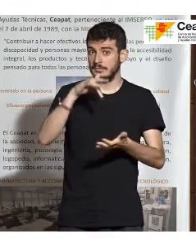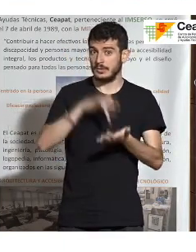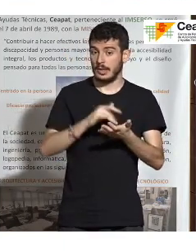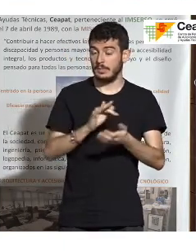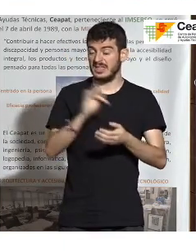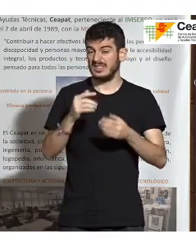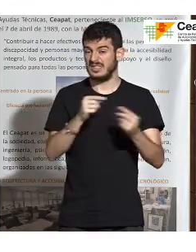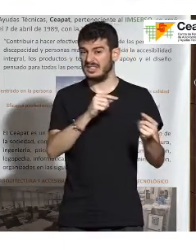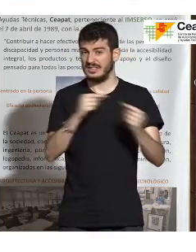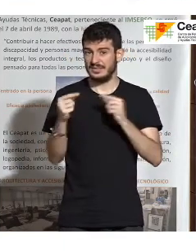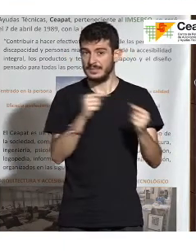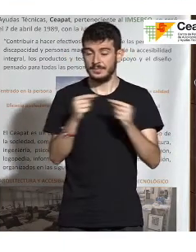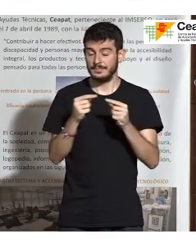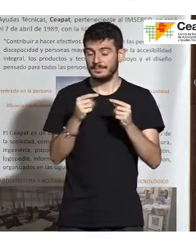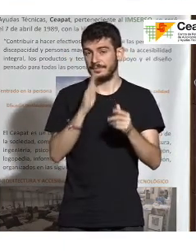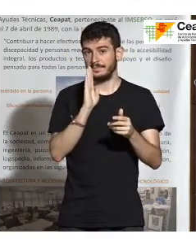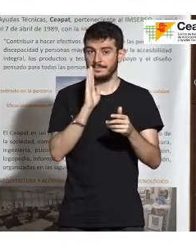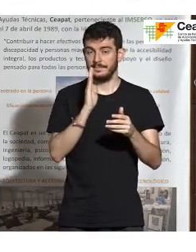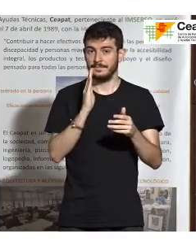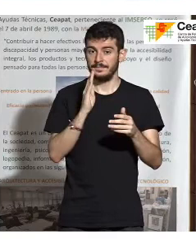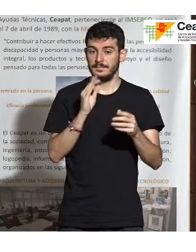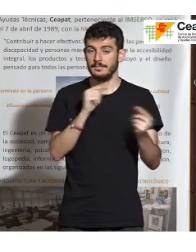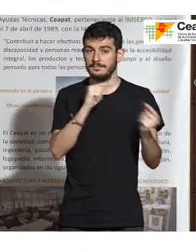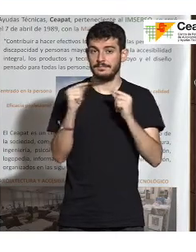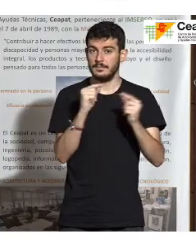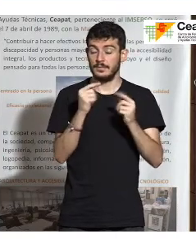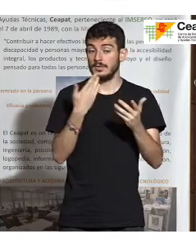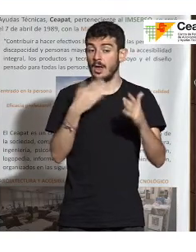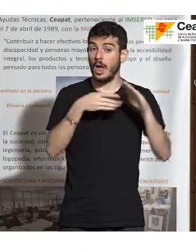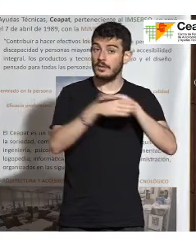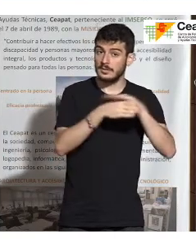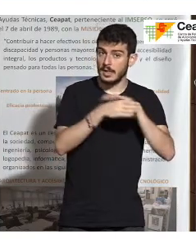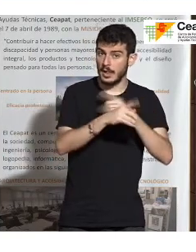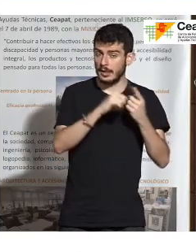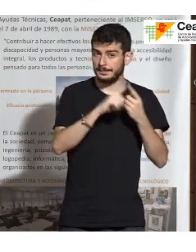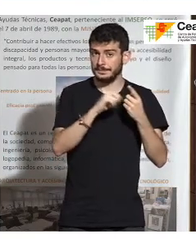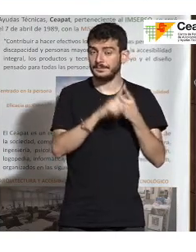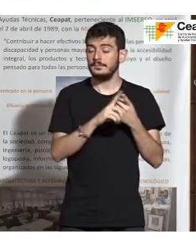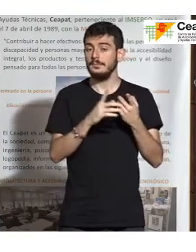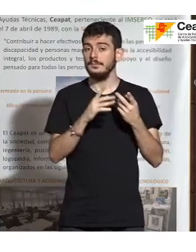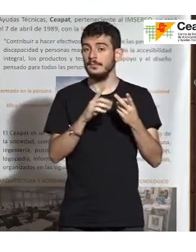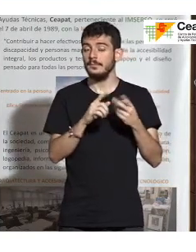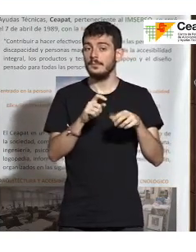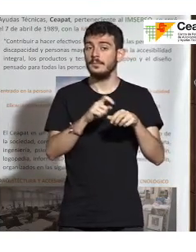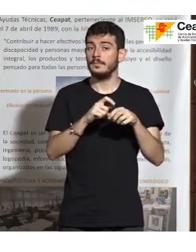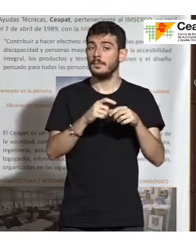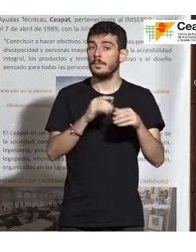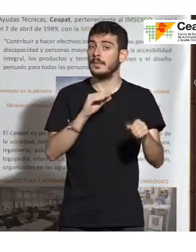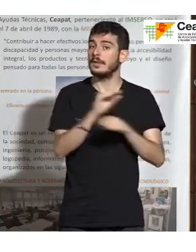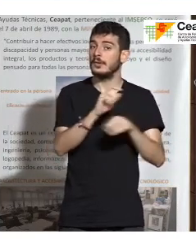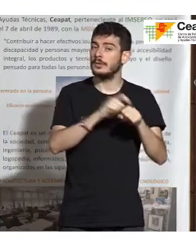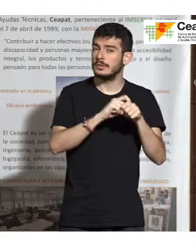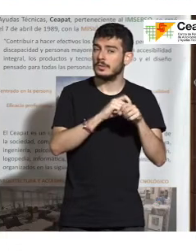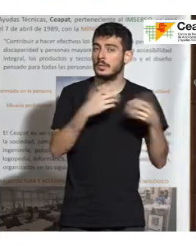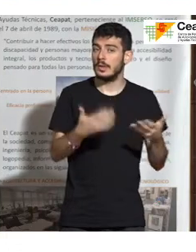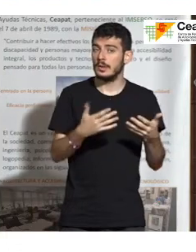rifi-rafe, por así decirlo, entre nosotros ha sido la de accesibilidad, el tipo de prestación, que hemos pasado de